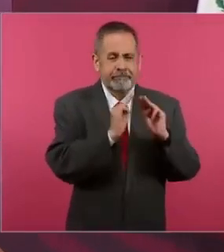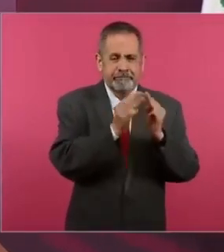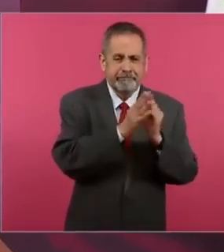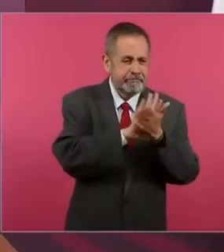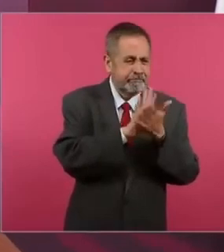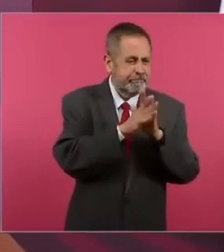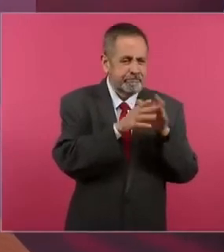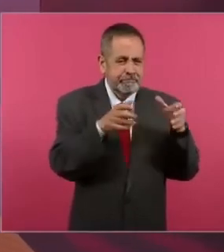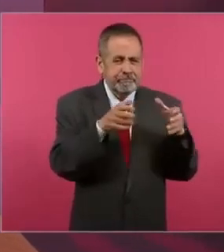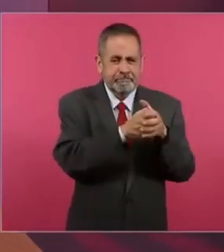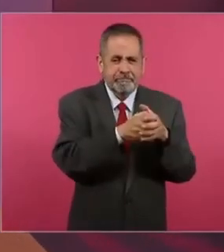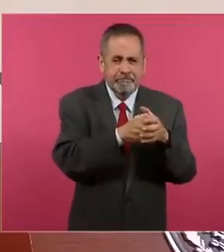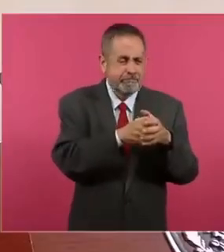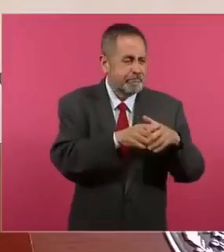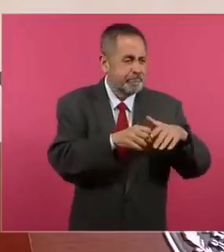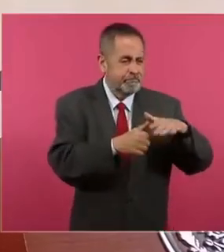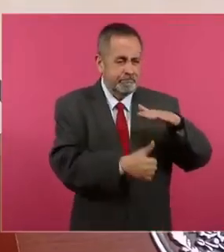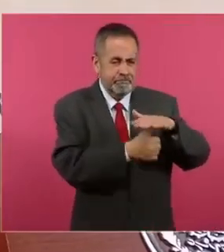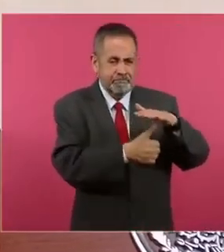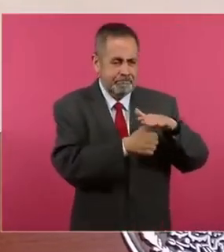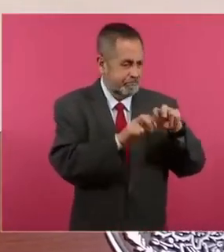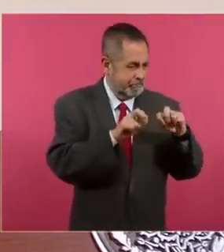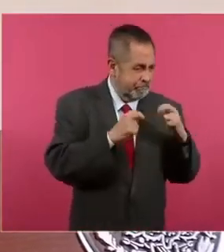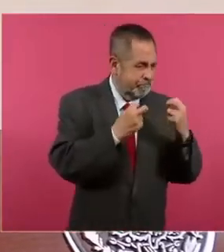está sentado en una mesa